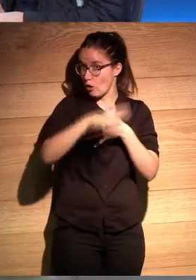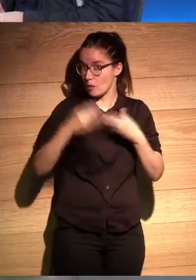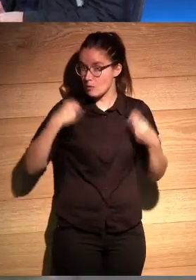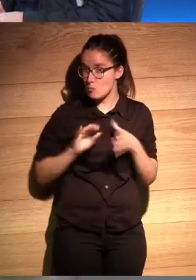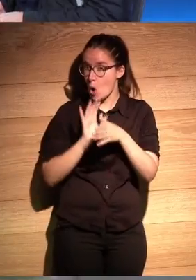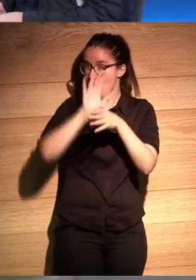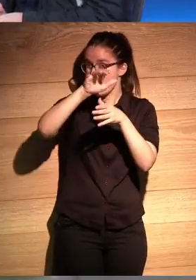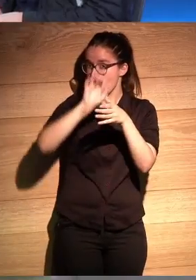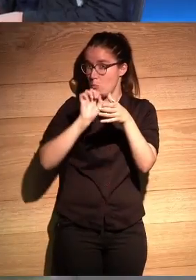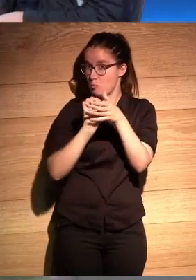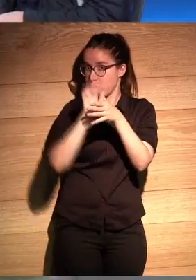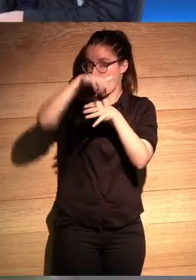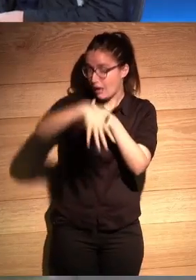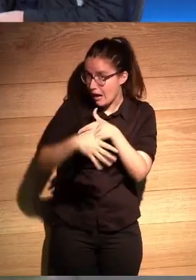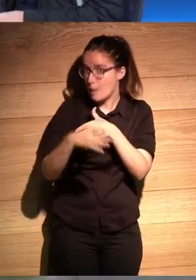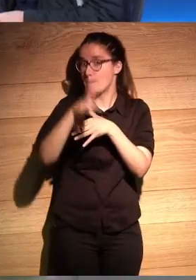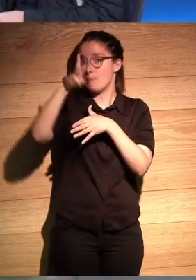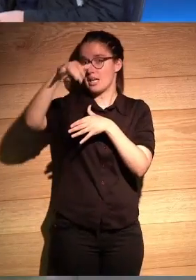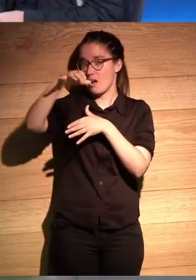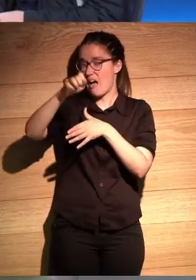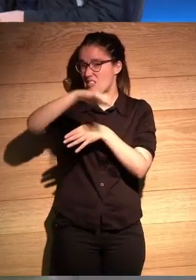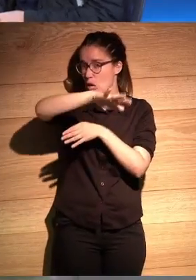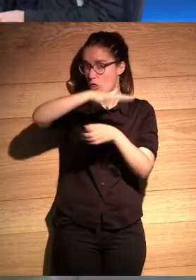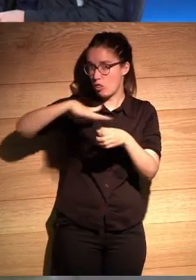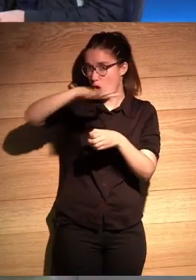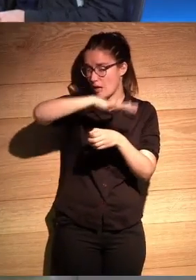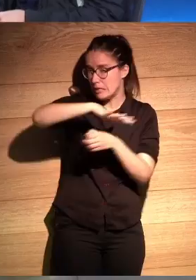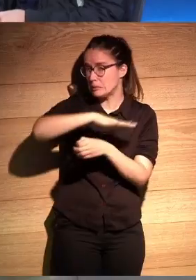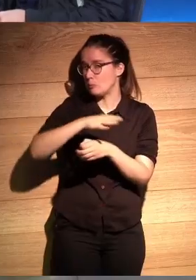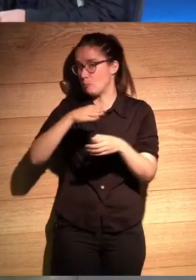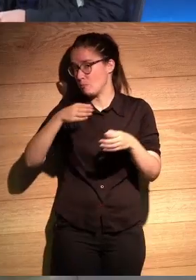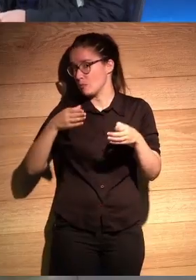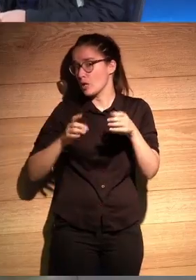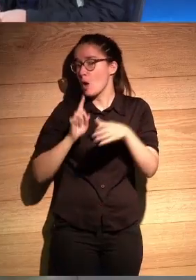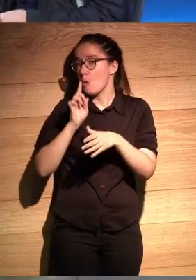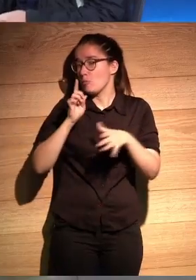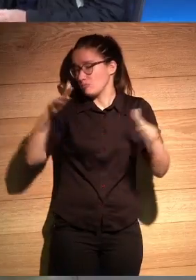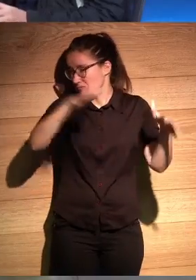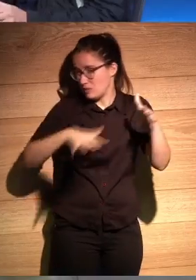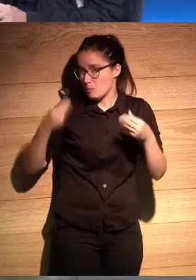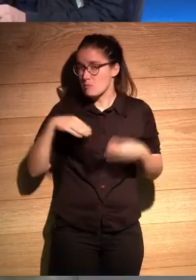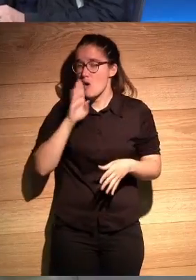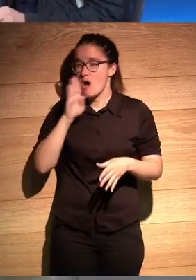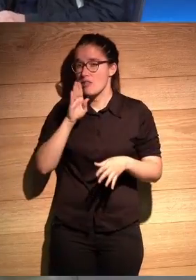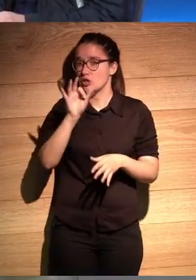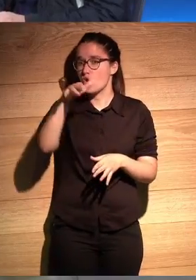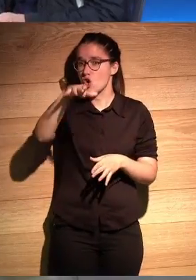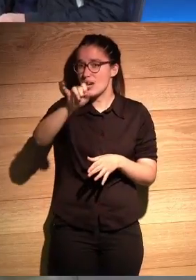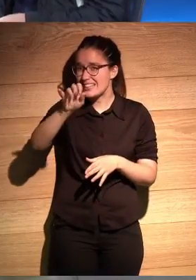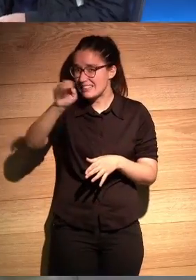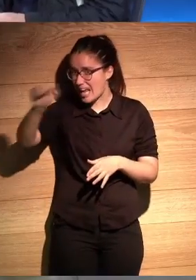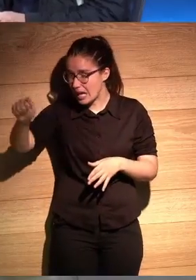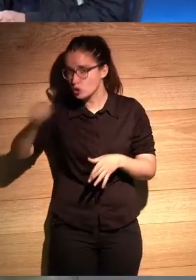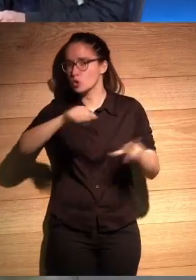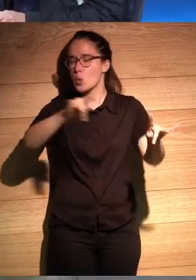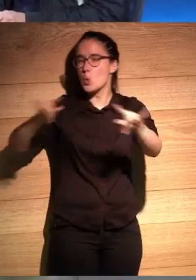volcán del cráter del volcán del Pinacate y la zona alrededor de Puerto Peñasco camino de esa zona que os hablaba antes de Sonohita es